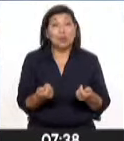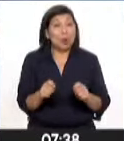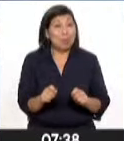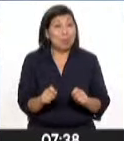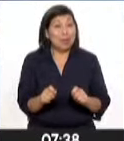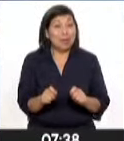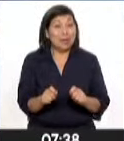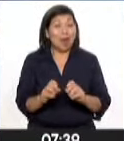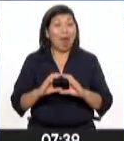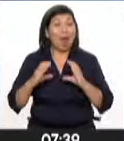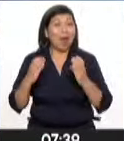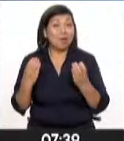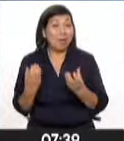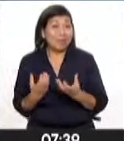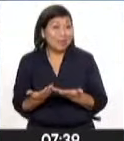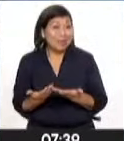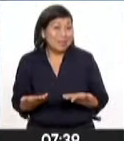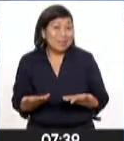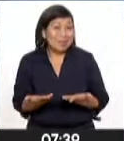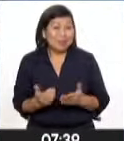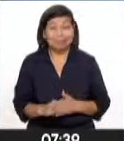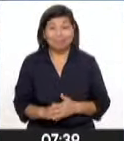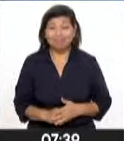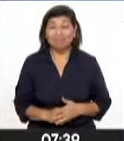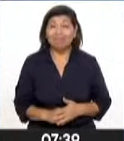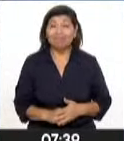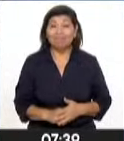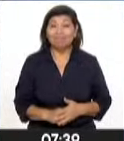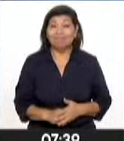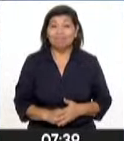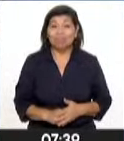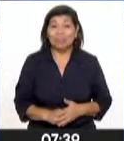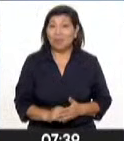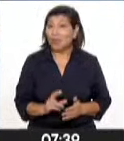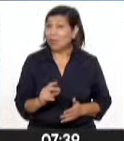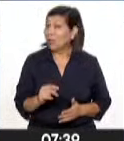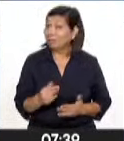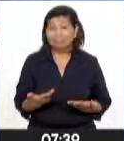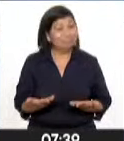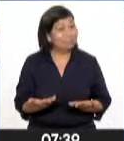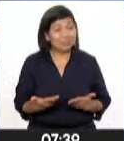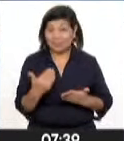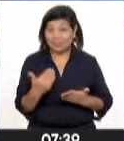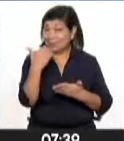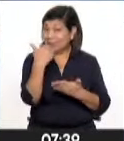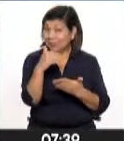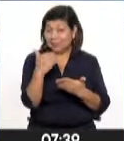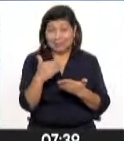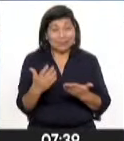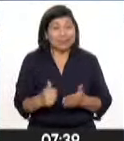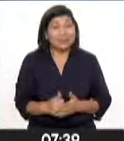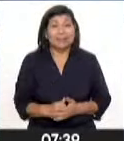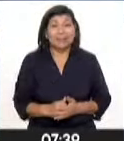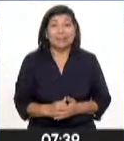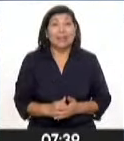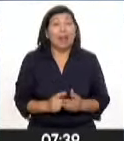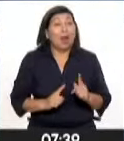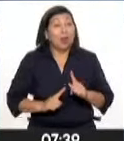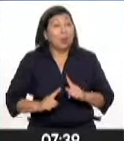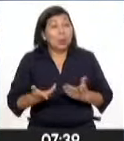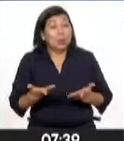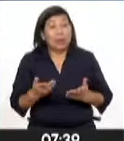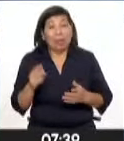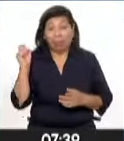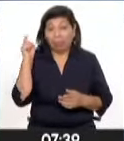la Asamblea Nacional o el Congreso de la República no se va a registrar, digamos, algunas situaciones